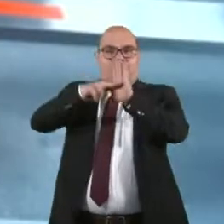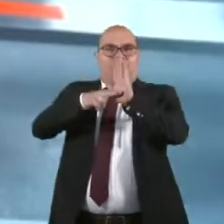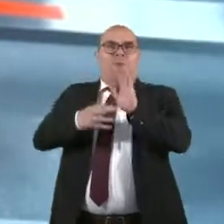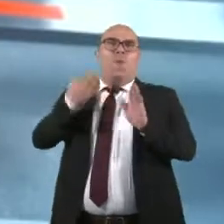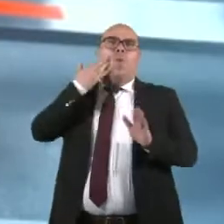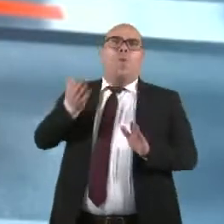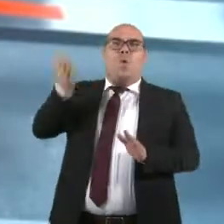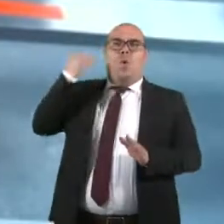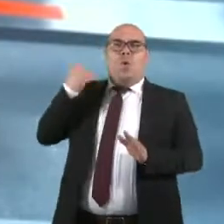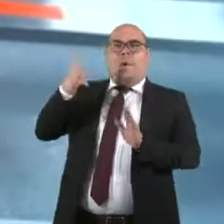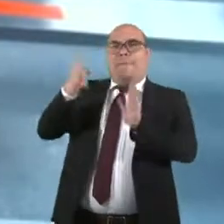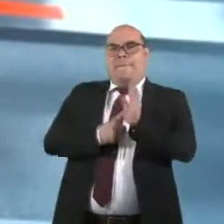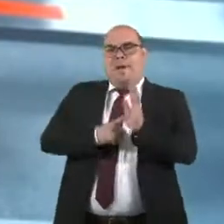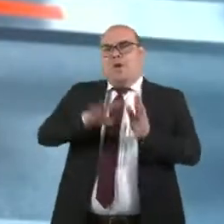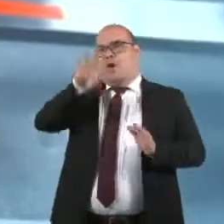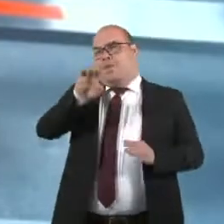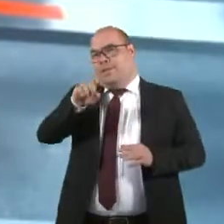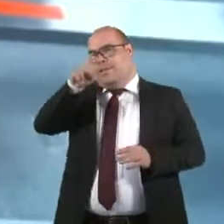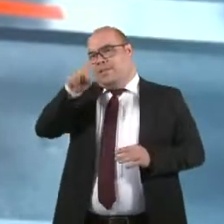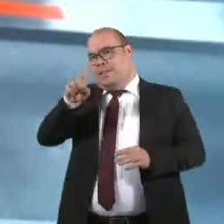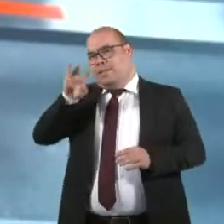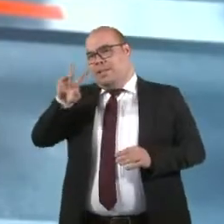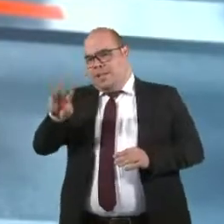año 1963 y 1964.